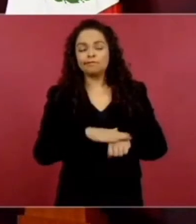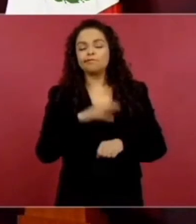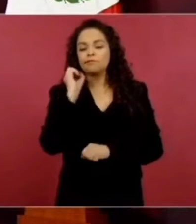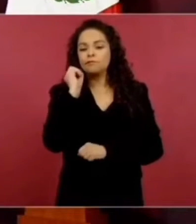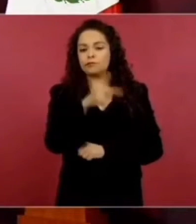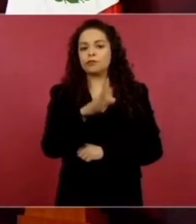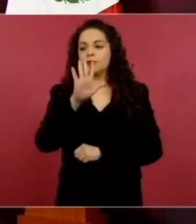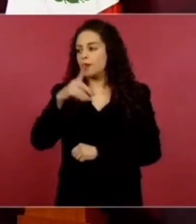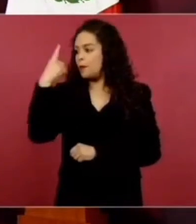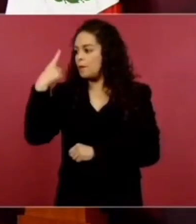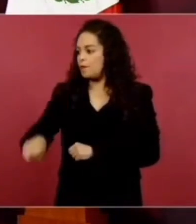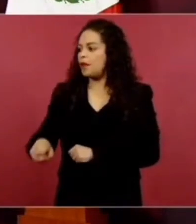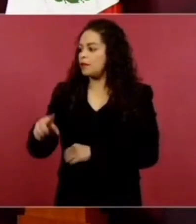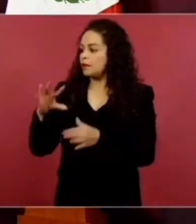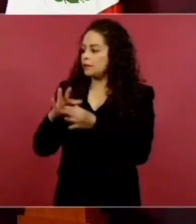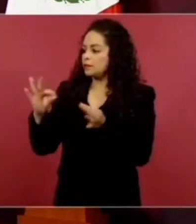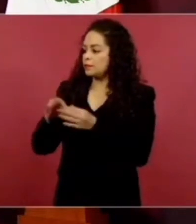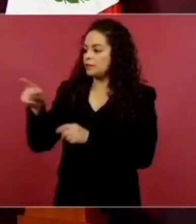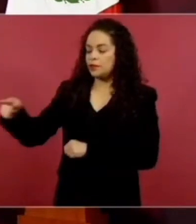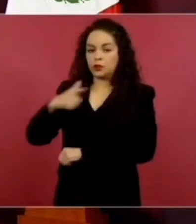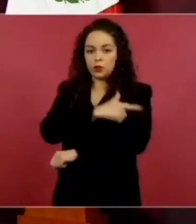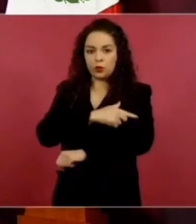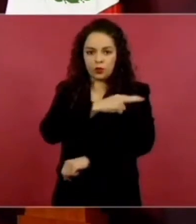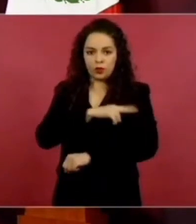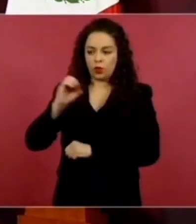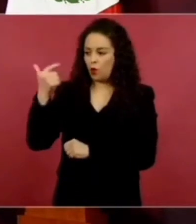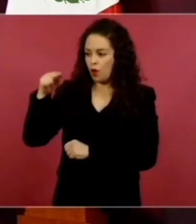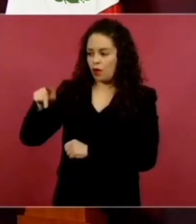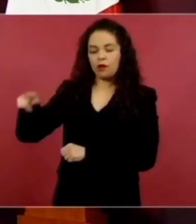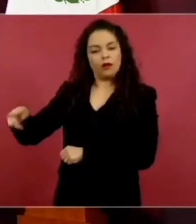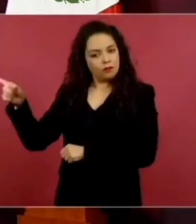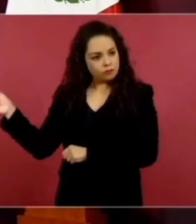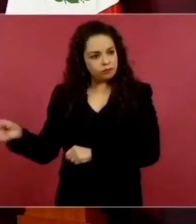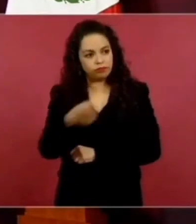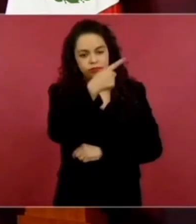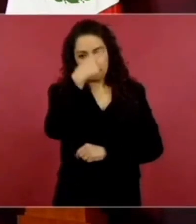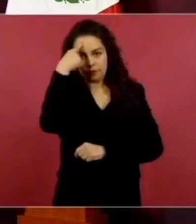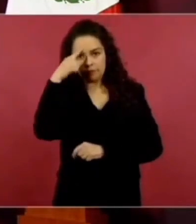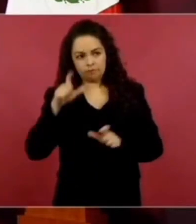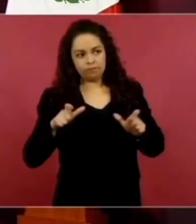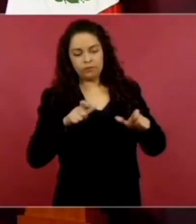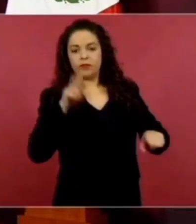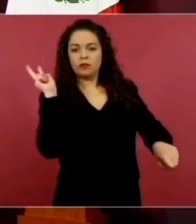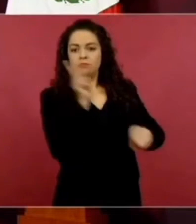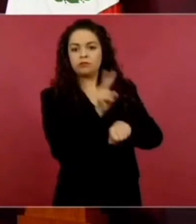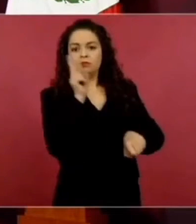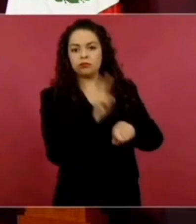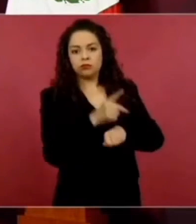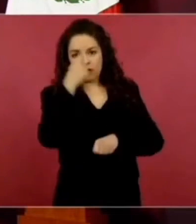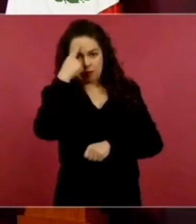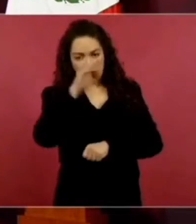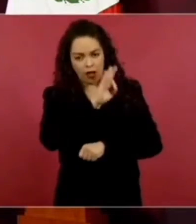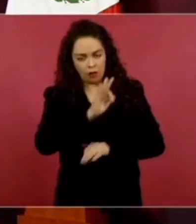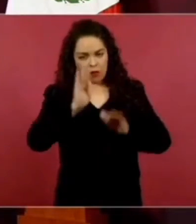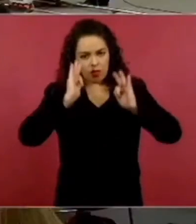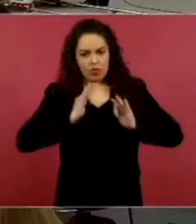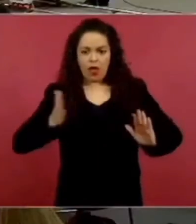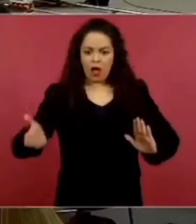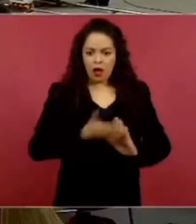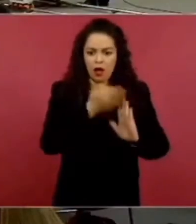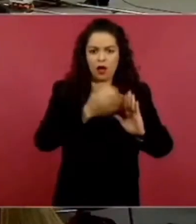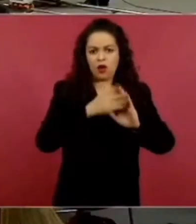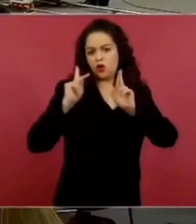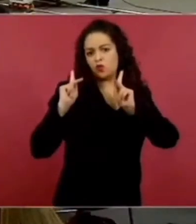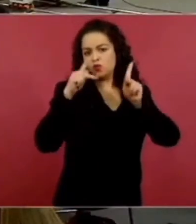de la Guardia para la construcción del puente y estamos por iniciar